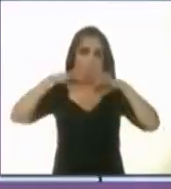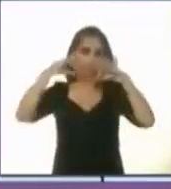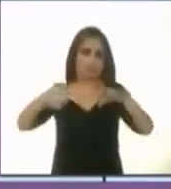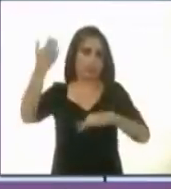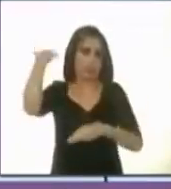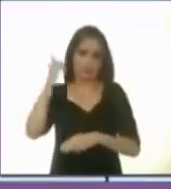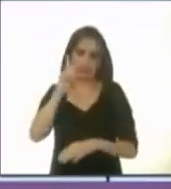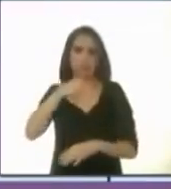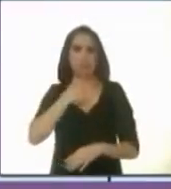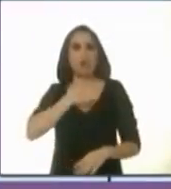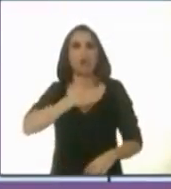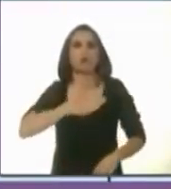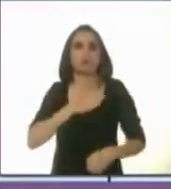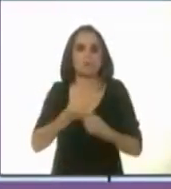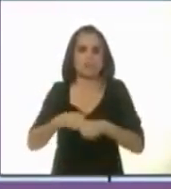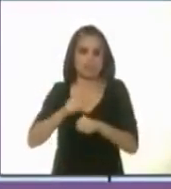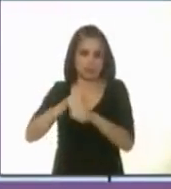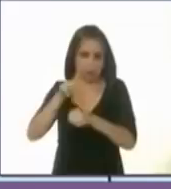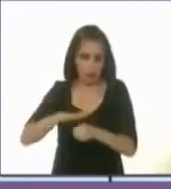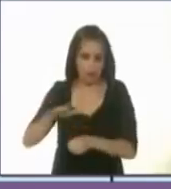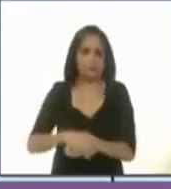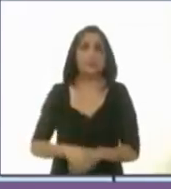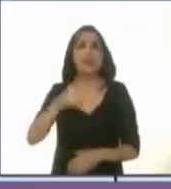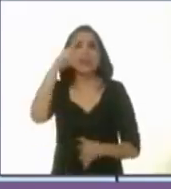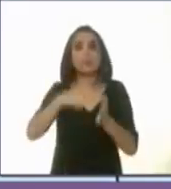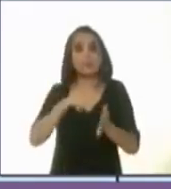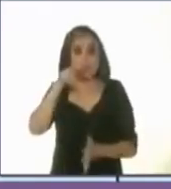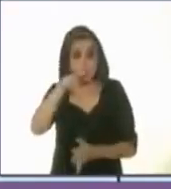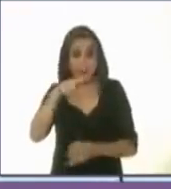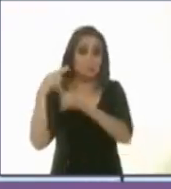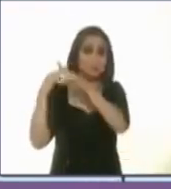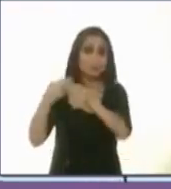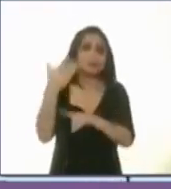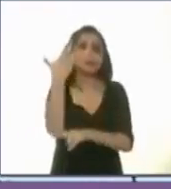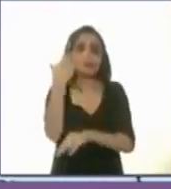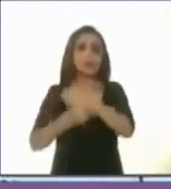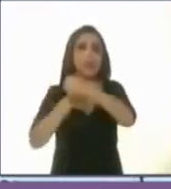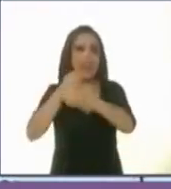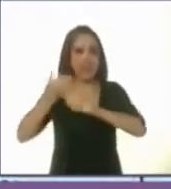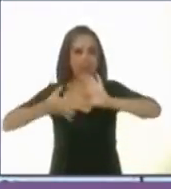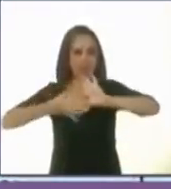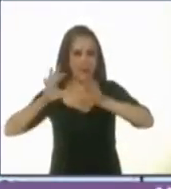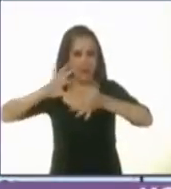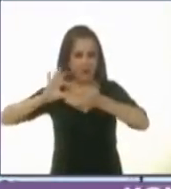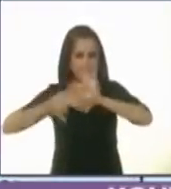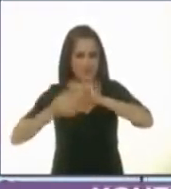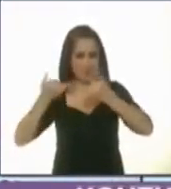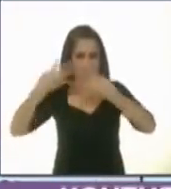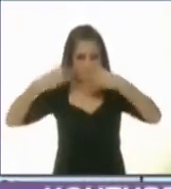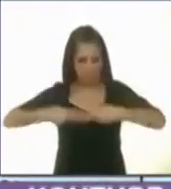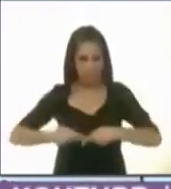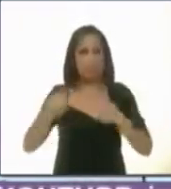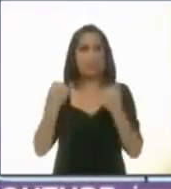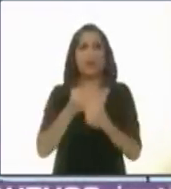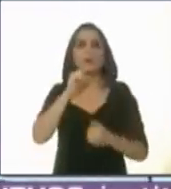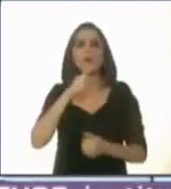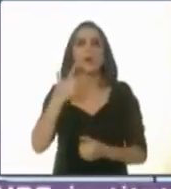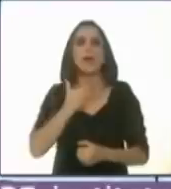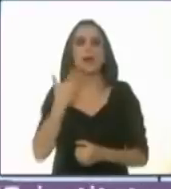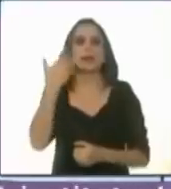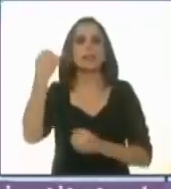social. En el 2018 se cumplen 50 años de la Olimpiada y 50 años de un impuesto